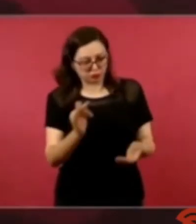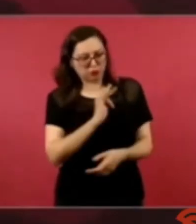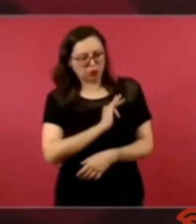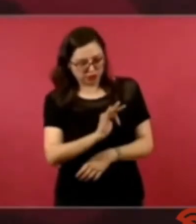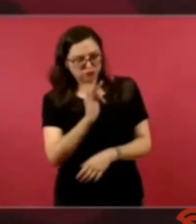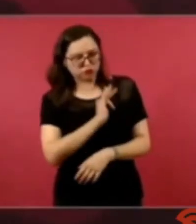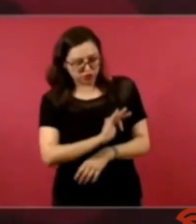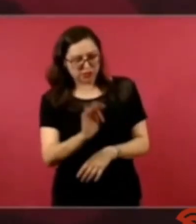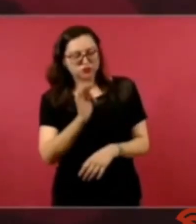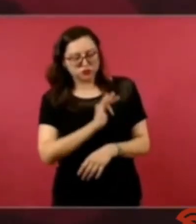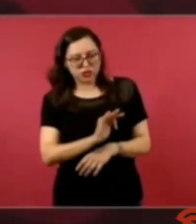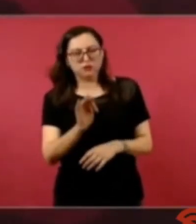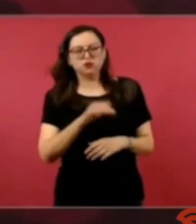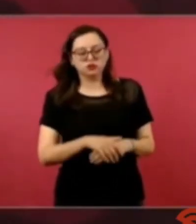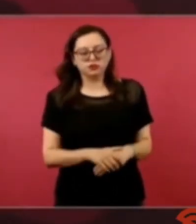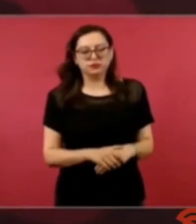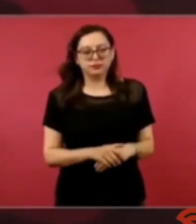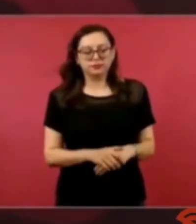lograr